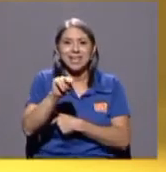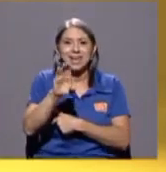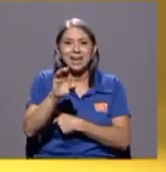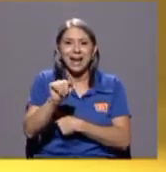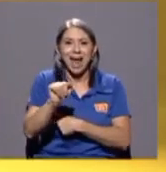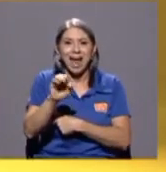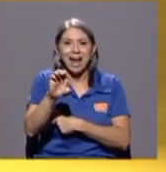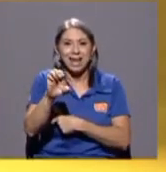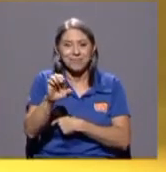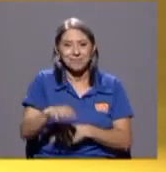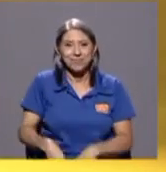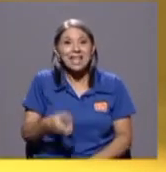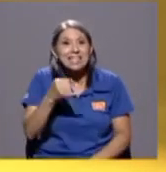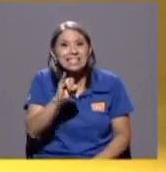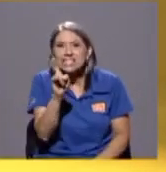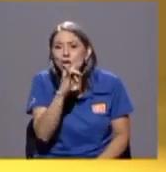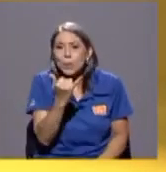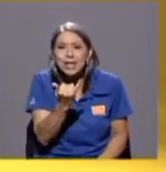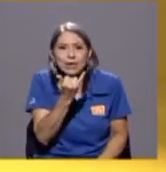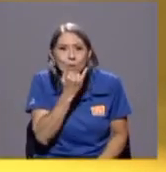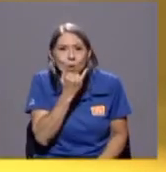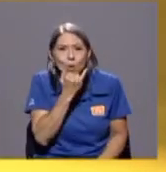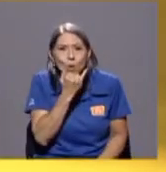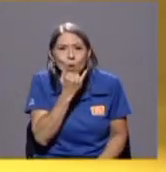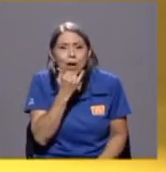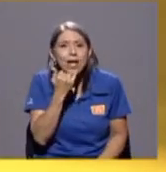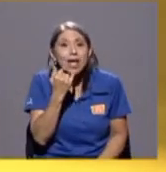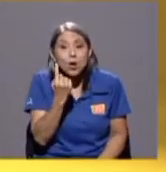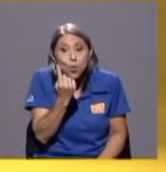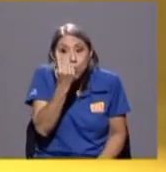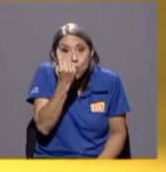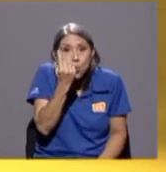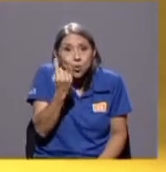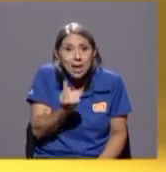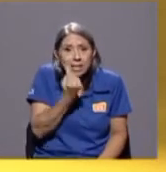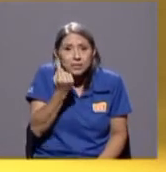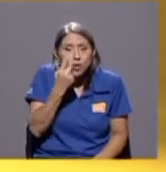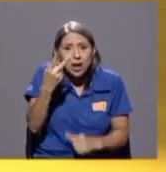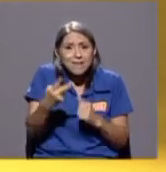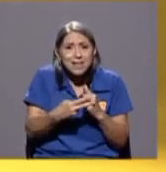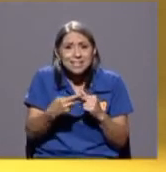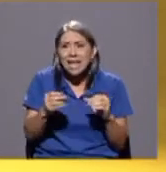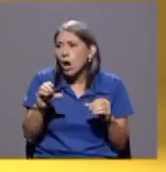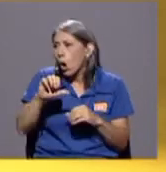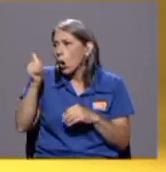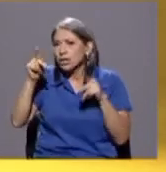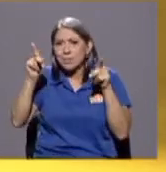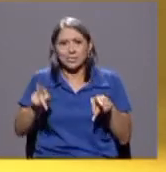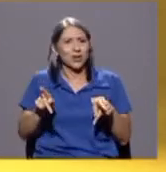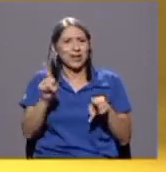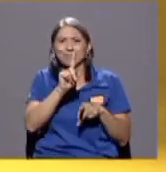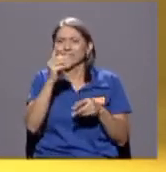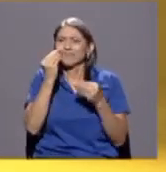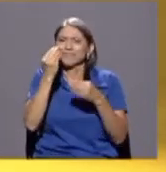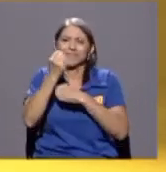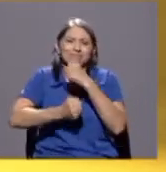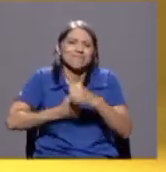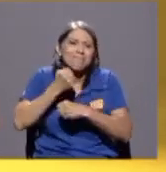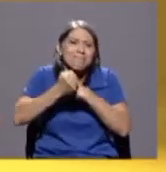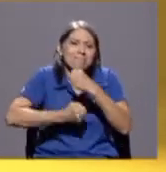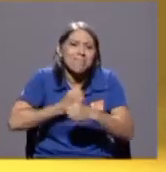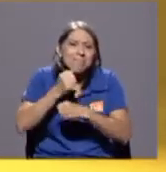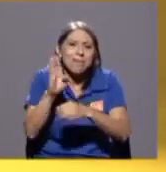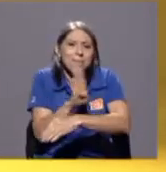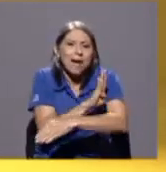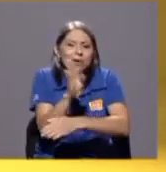en una sola vez nadie ha estado tantos años en el Banco Central como como ocurrió con él que